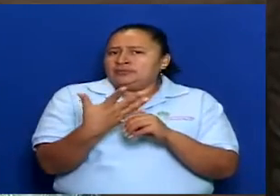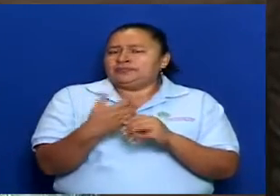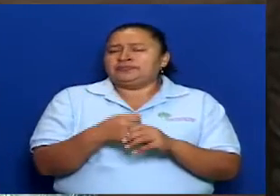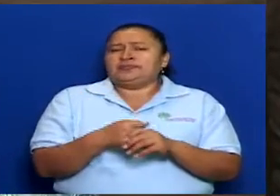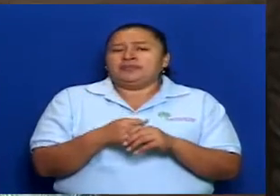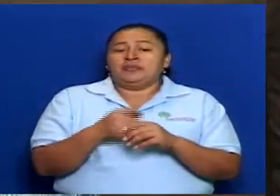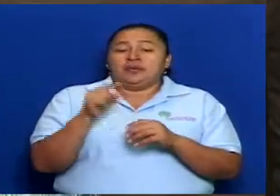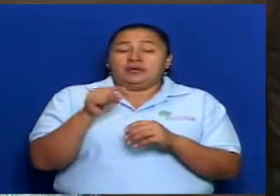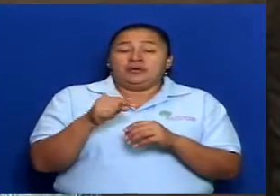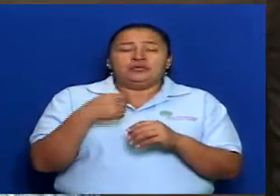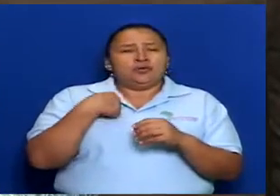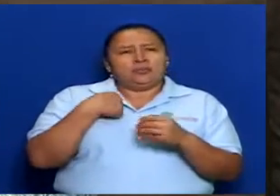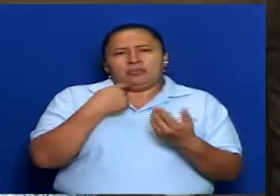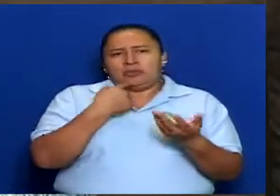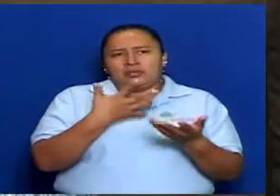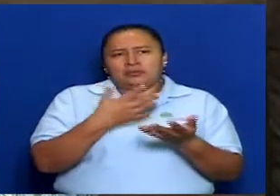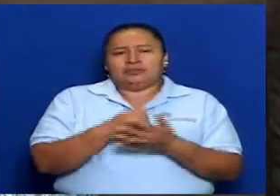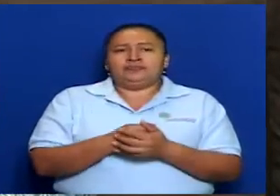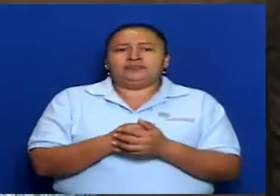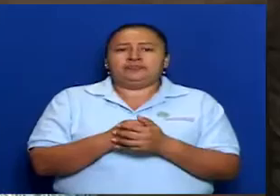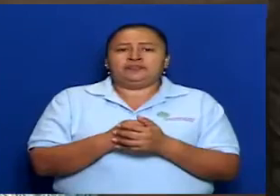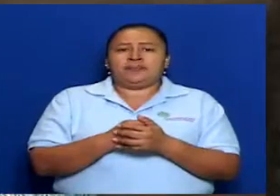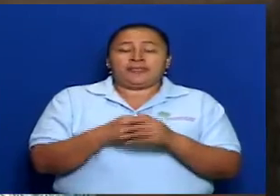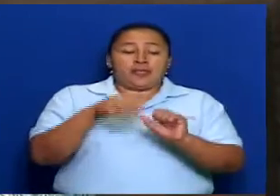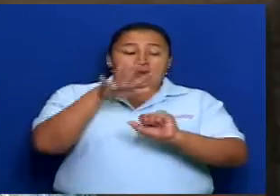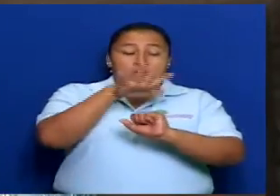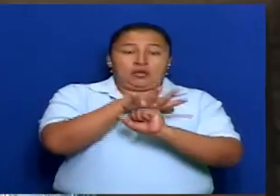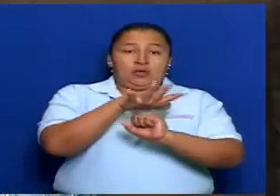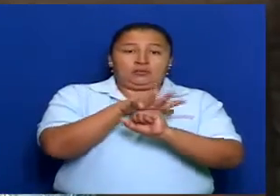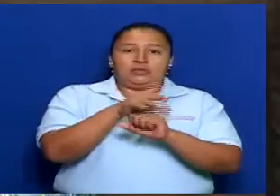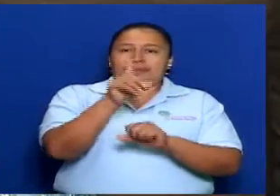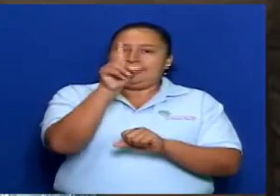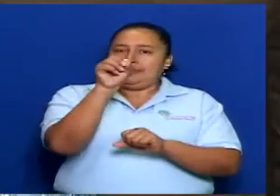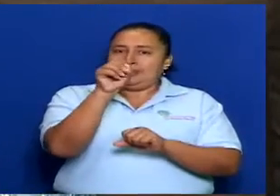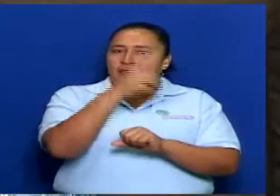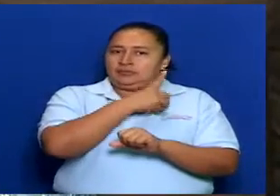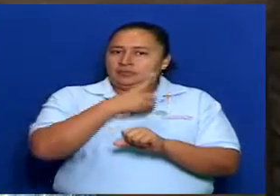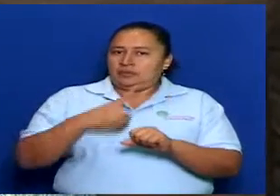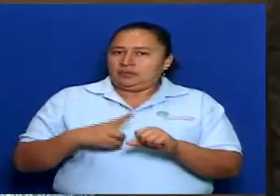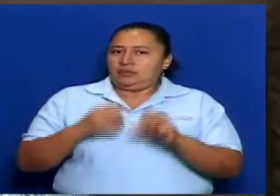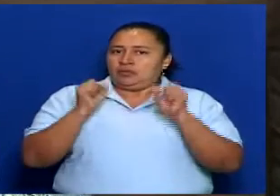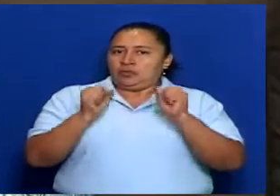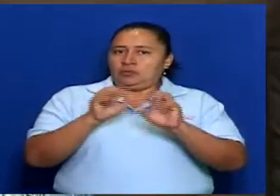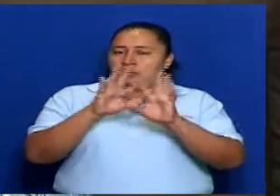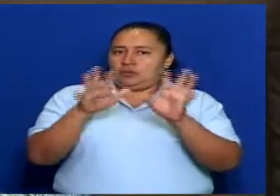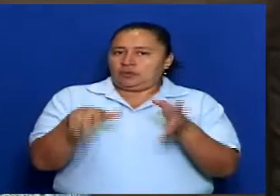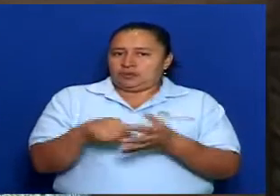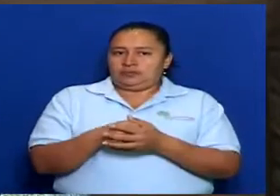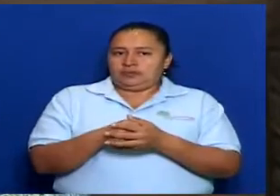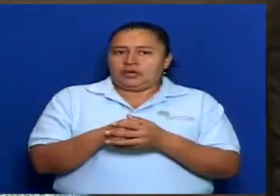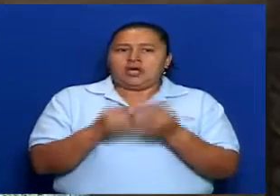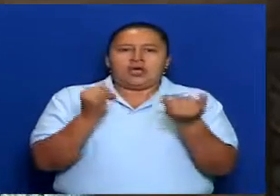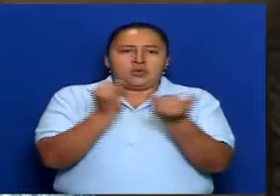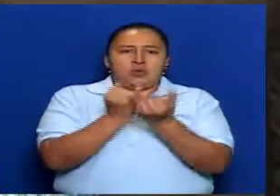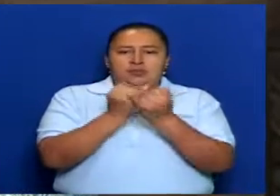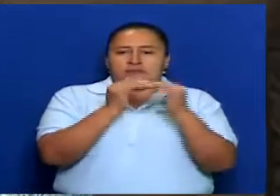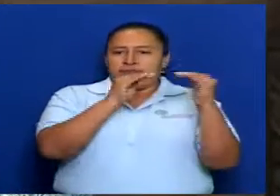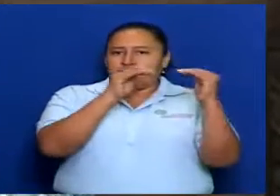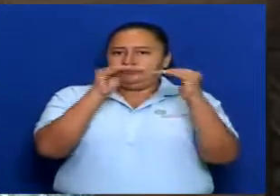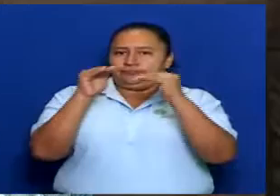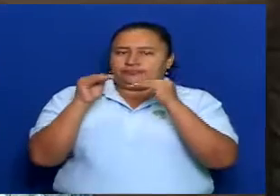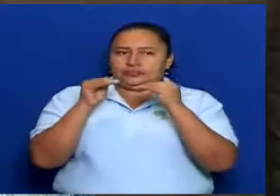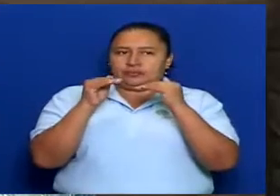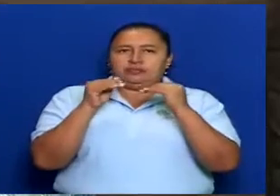¿por qué digo? Una comisión de 10 diputados y diputadas. Ahí, con la equidad de género, la mayoría